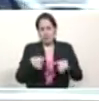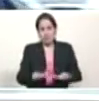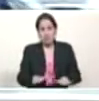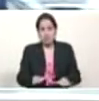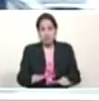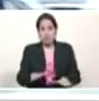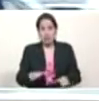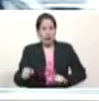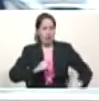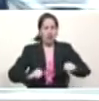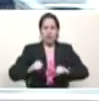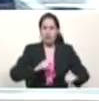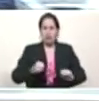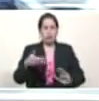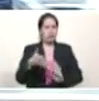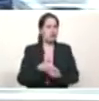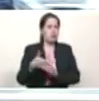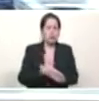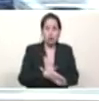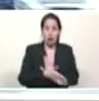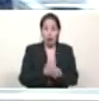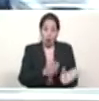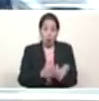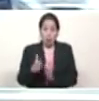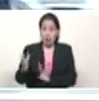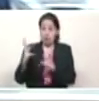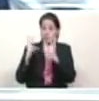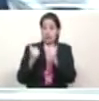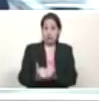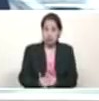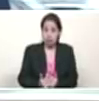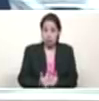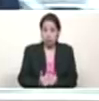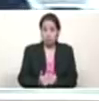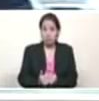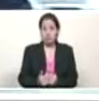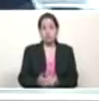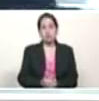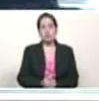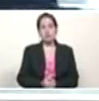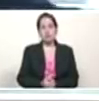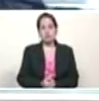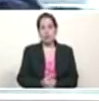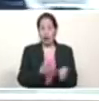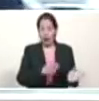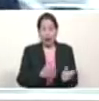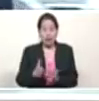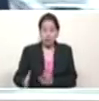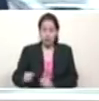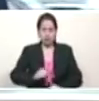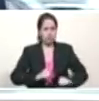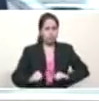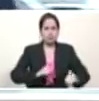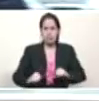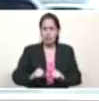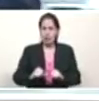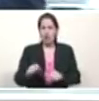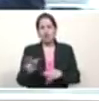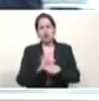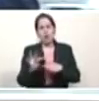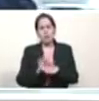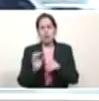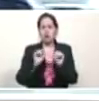Adaptándonos a las circunstancias del plan de administración de carga solidaria y del plan de equilibrio y funcionamiento del sistema eléctrico,